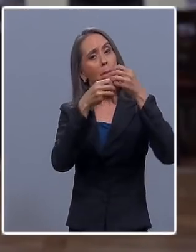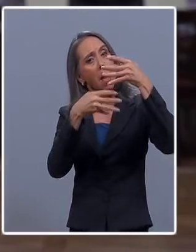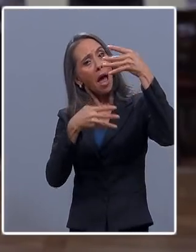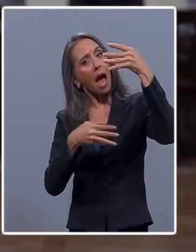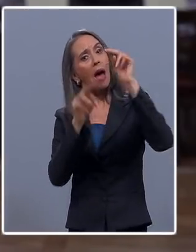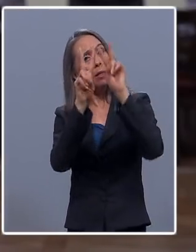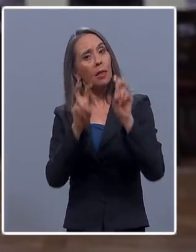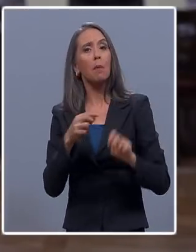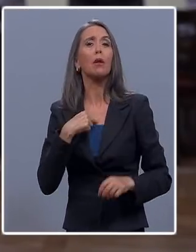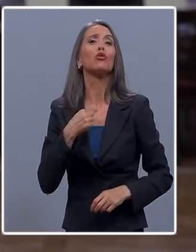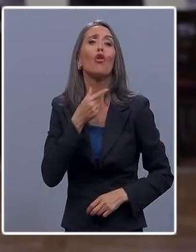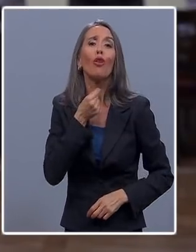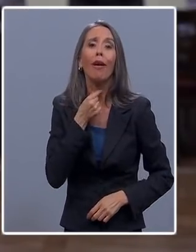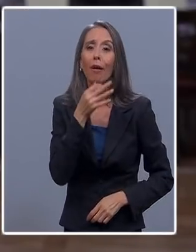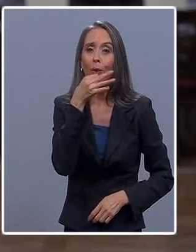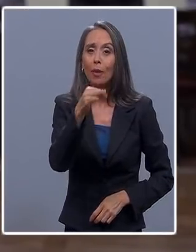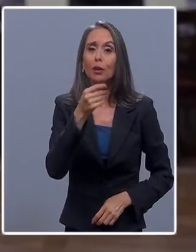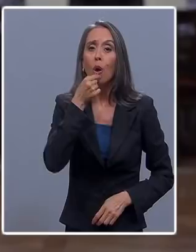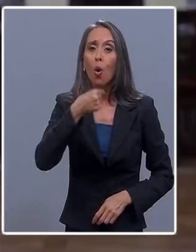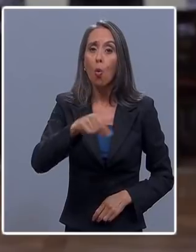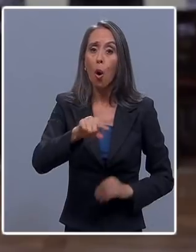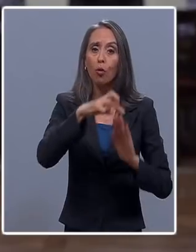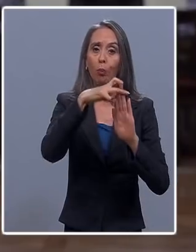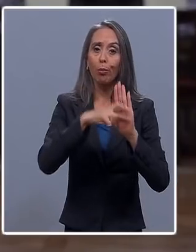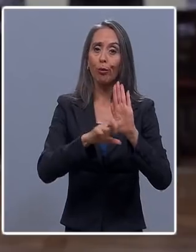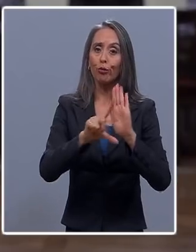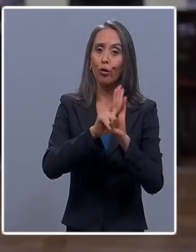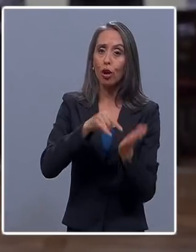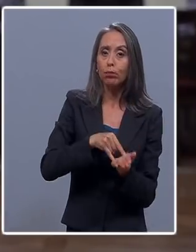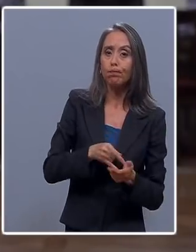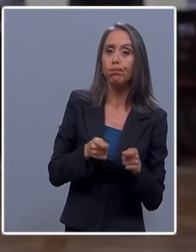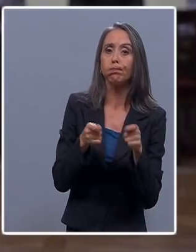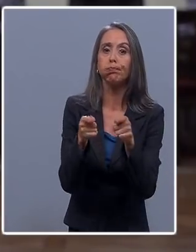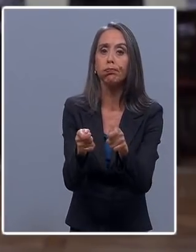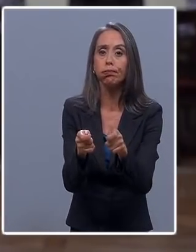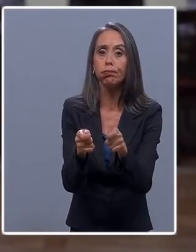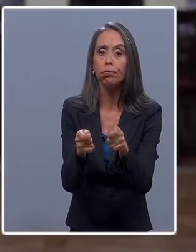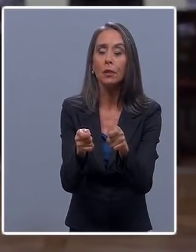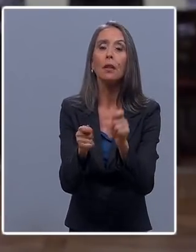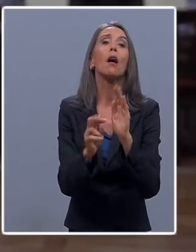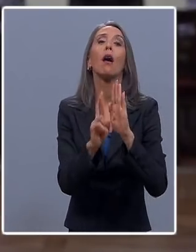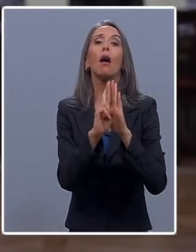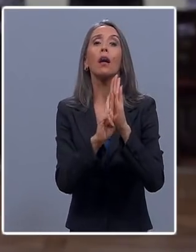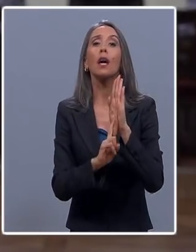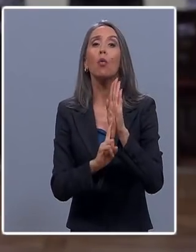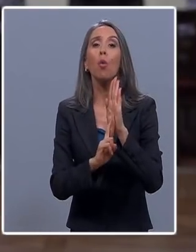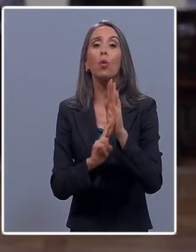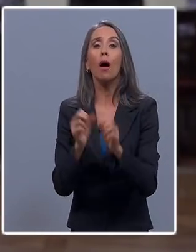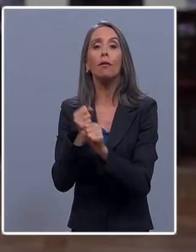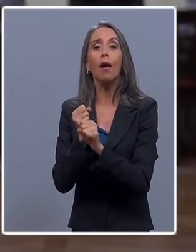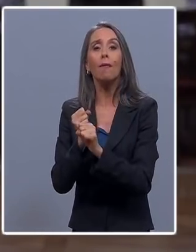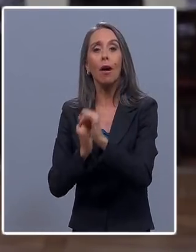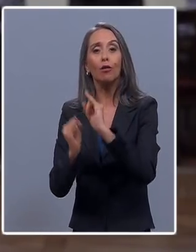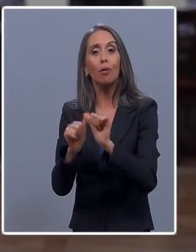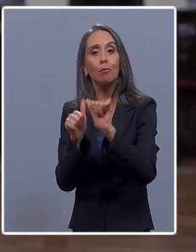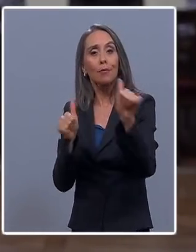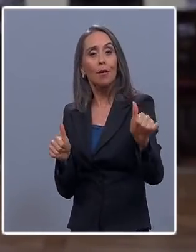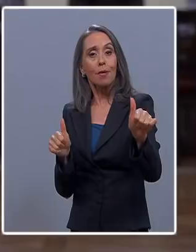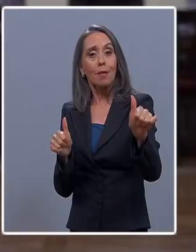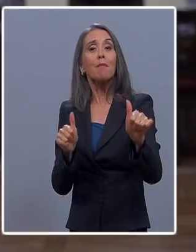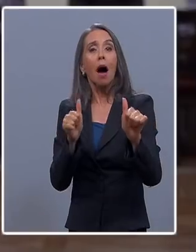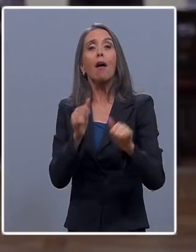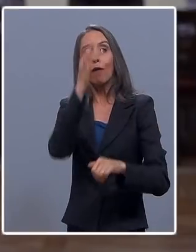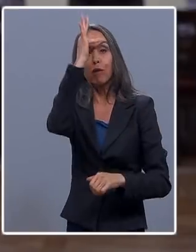quiero anunciar que pronto enviaremos al Congreso un proyecto de ley que regula el teletrabajo en el sector público.